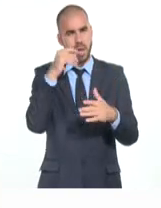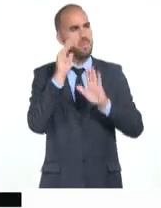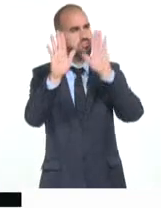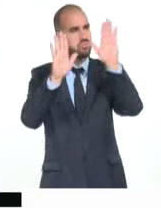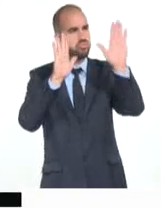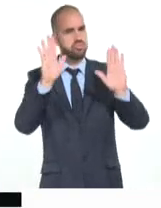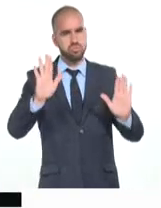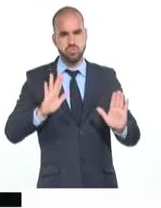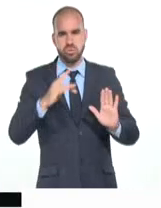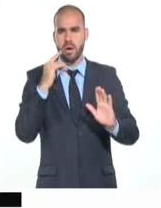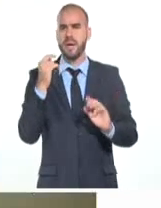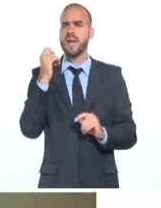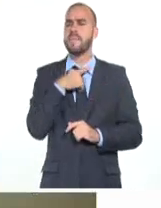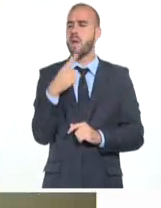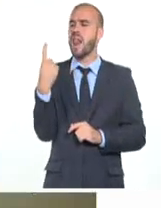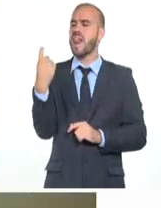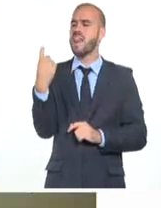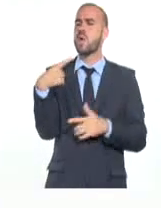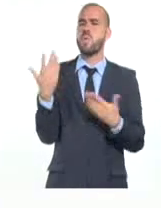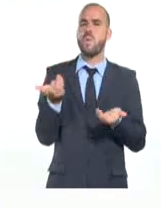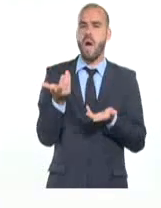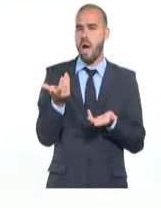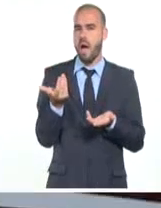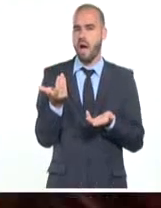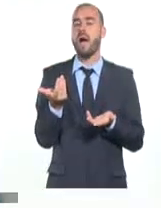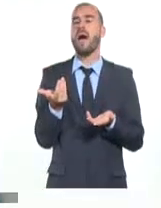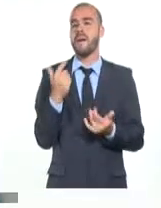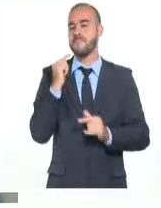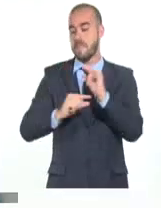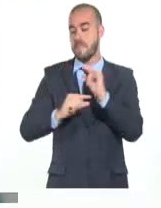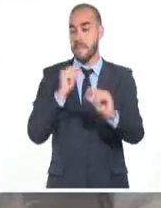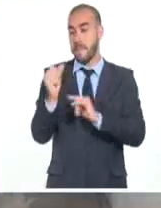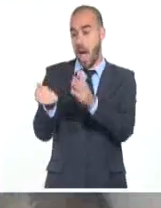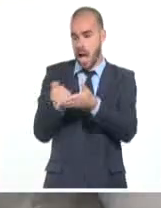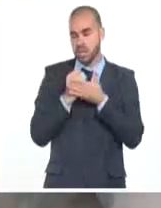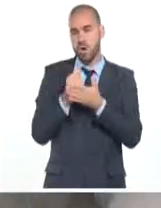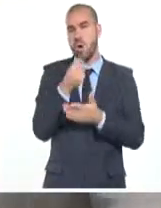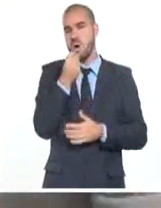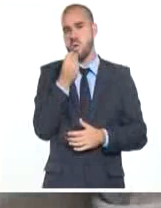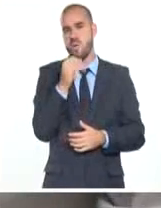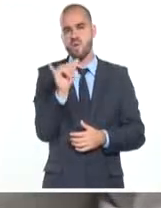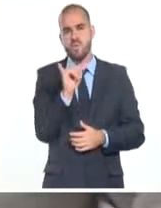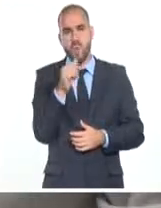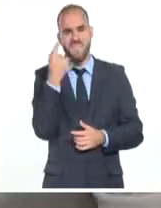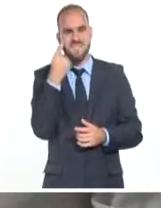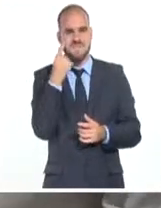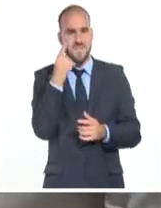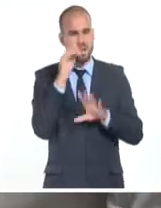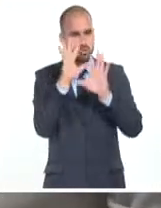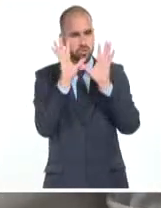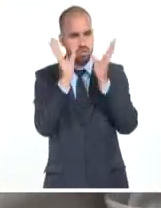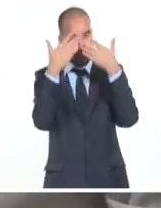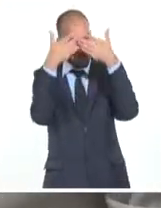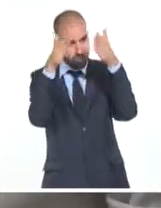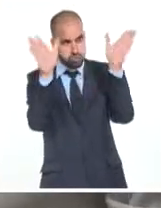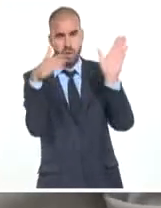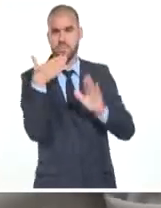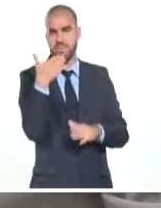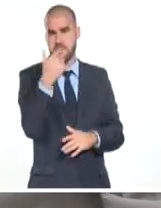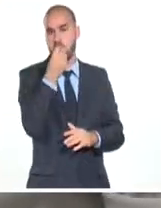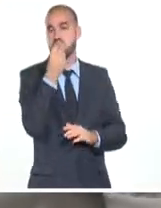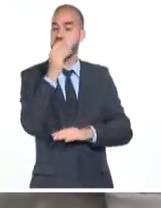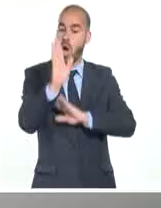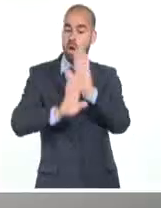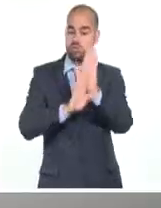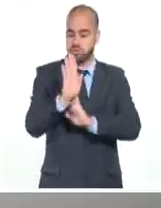montaje, cada una de las necesidades, pues te ayuda realmente a concebirlo como un todo, a tener una imagen más global y también a poder desarrollar